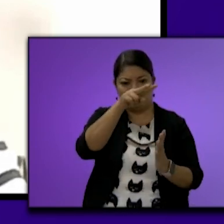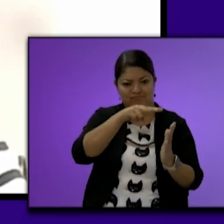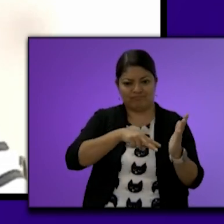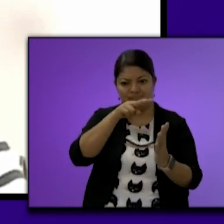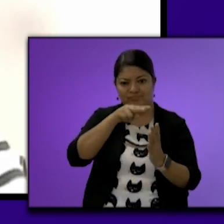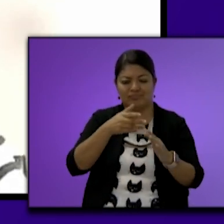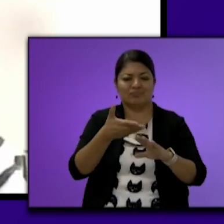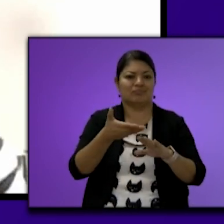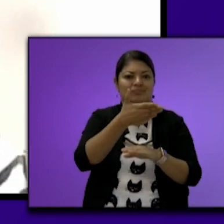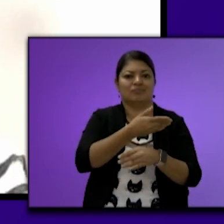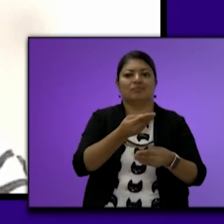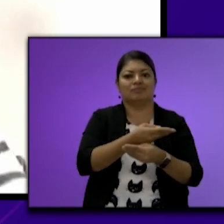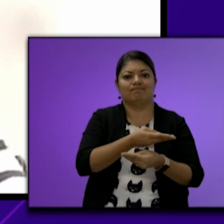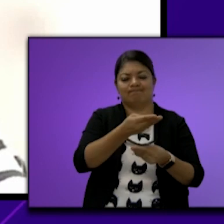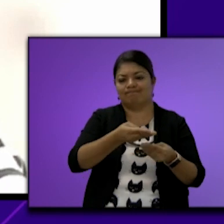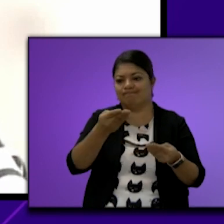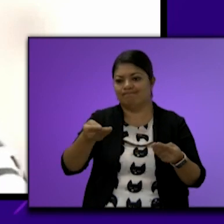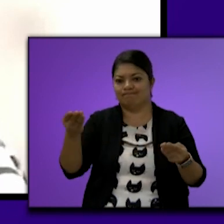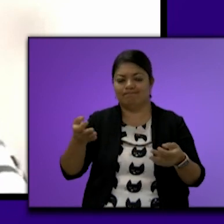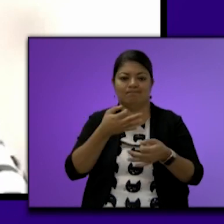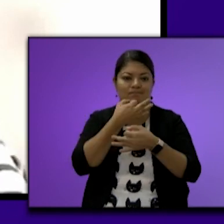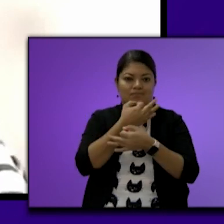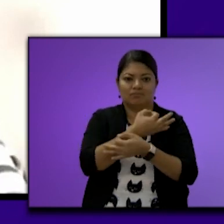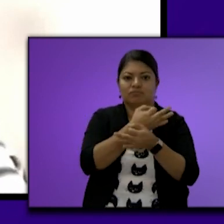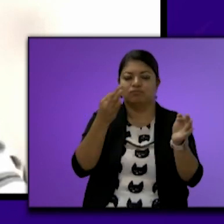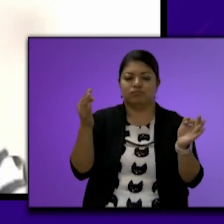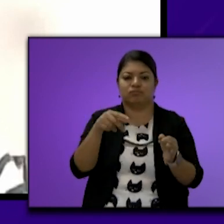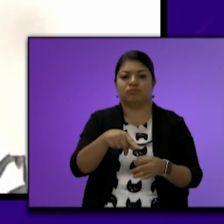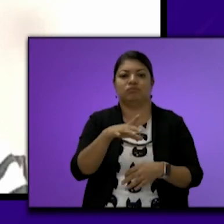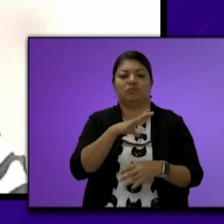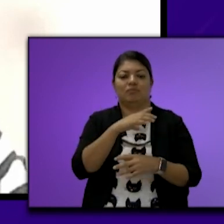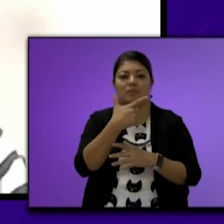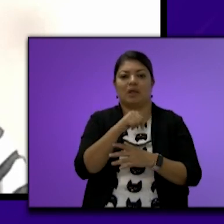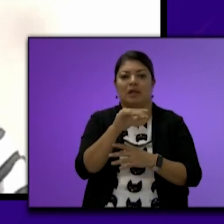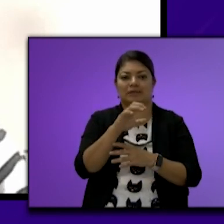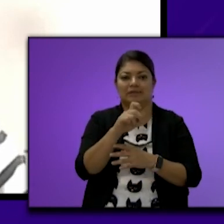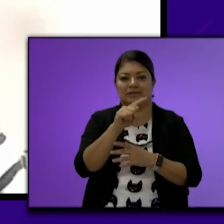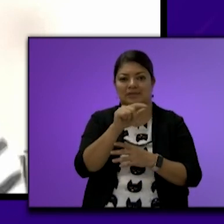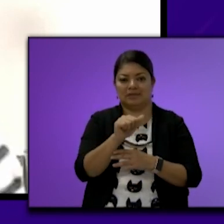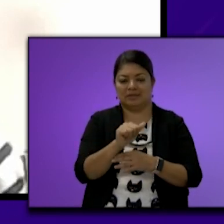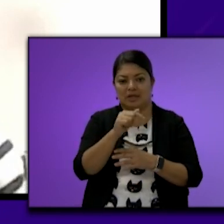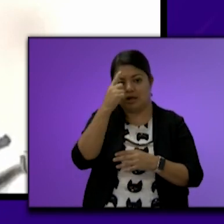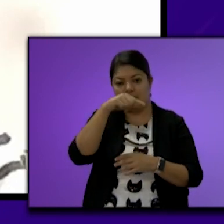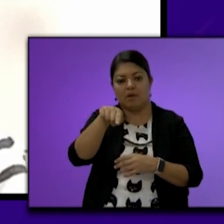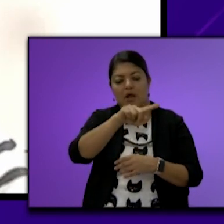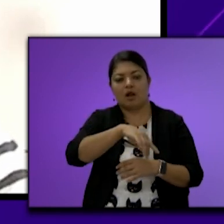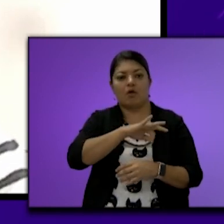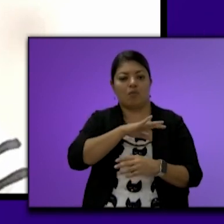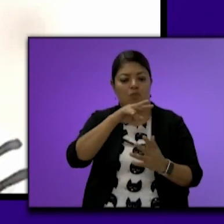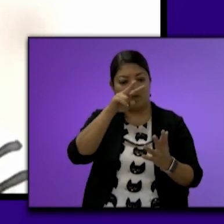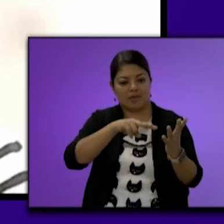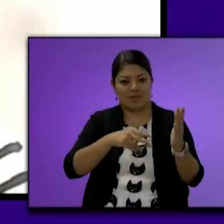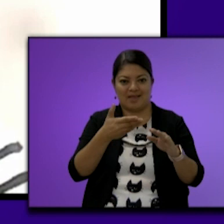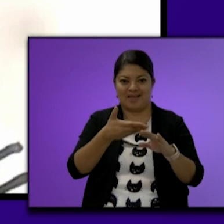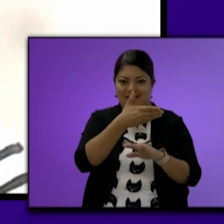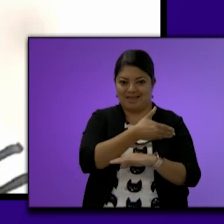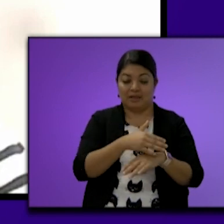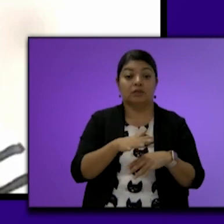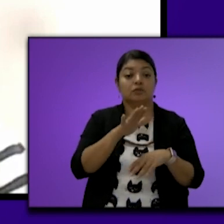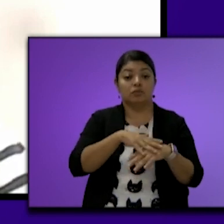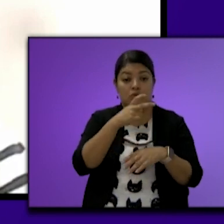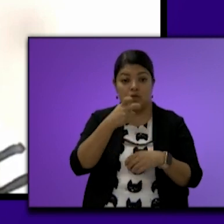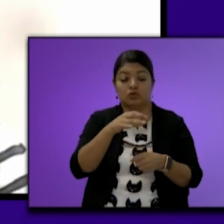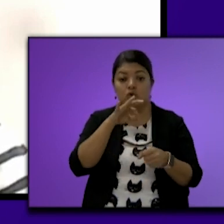cada uno de ellos Fue debidamente circulado Y publicado en la Gaceta Parlamentaria Para su conocimiento previo Por lo que en